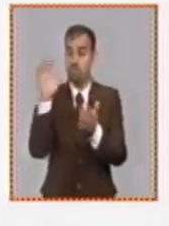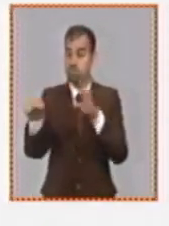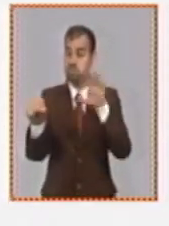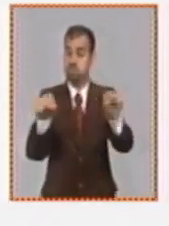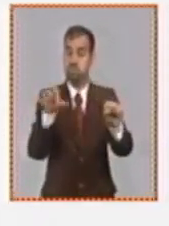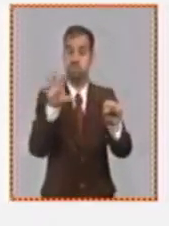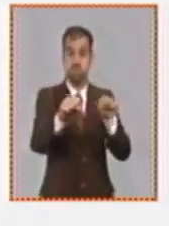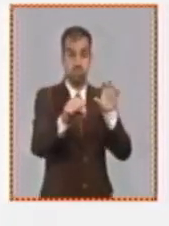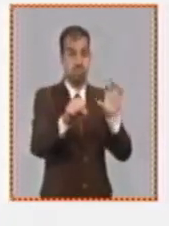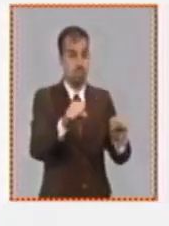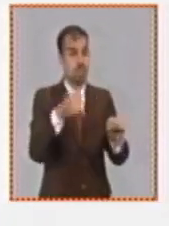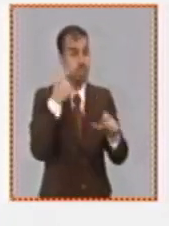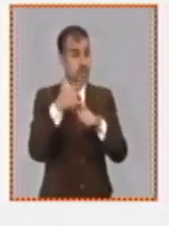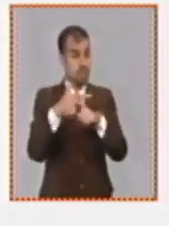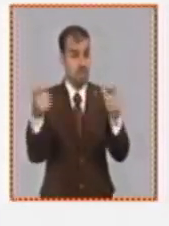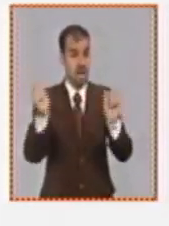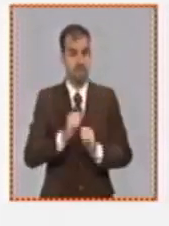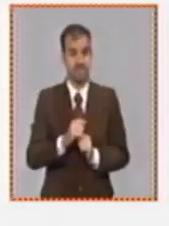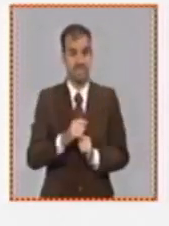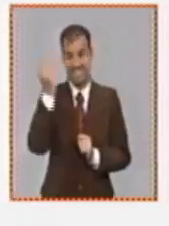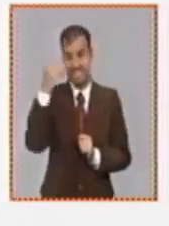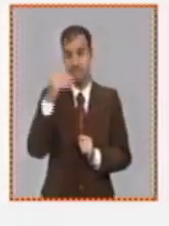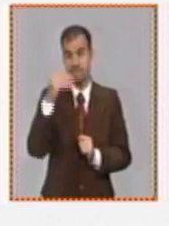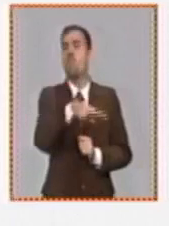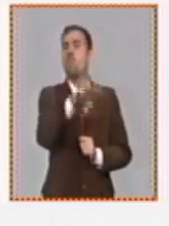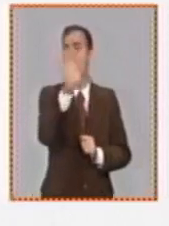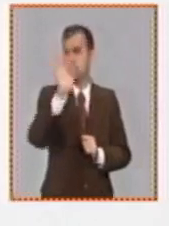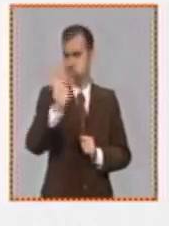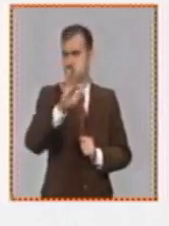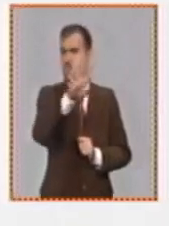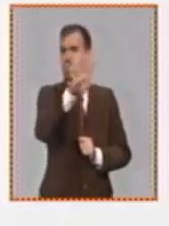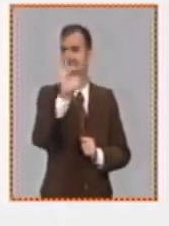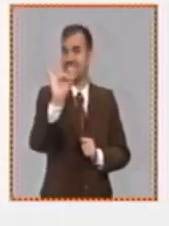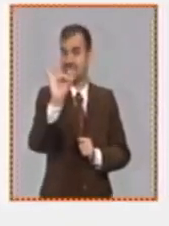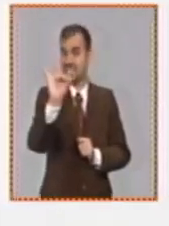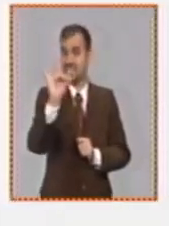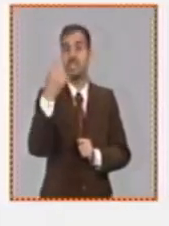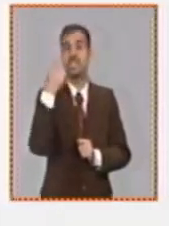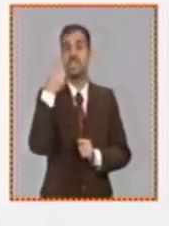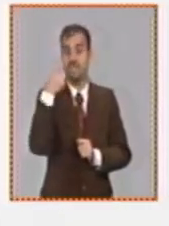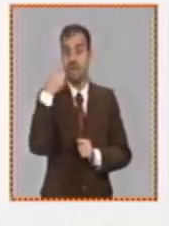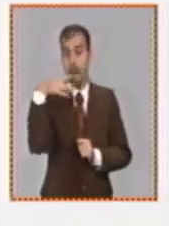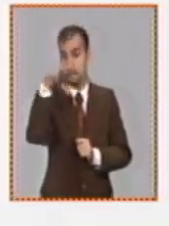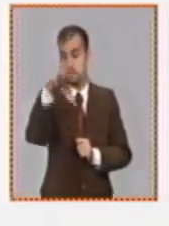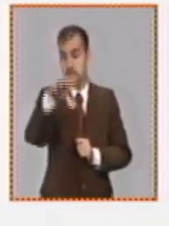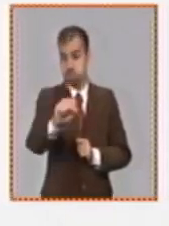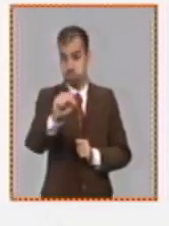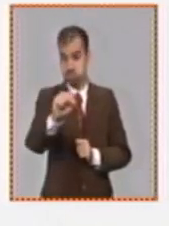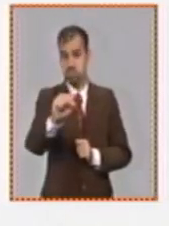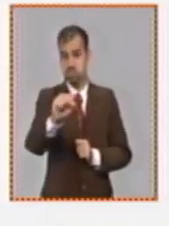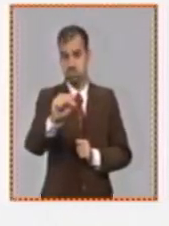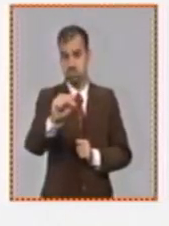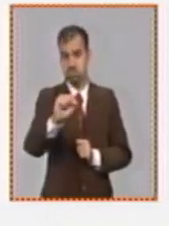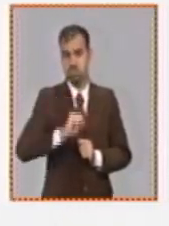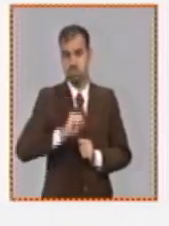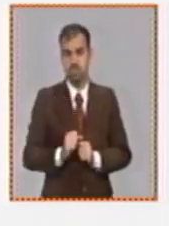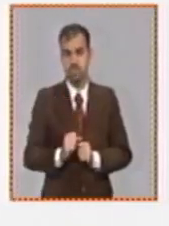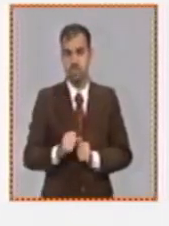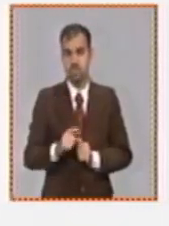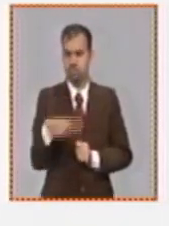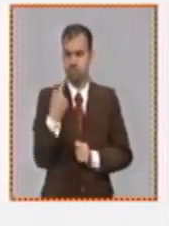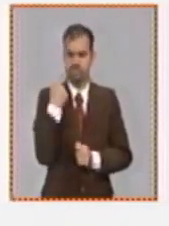relativamente alto porque hay un 47% de índice de detección que es la forma en que